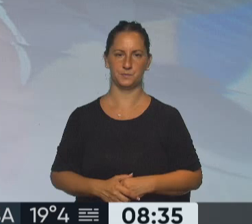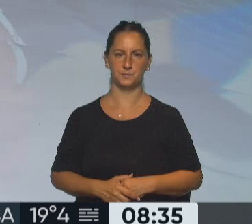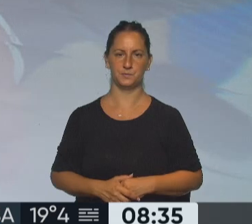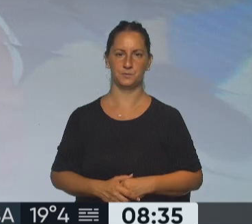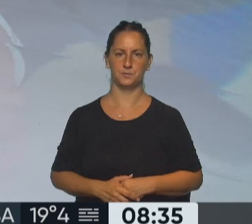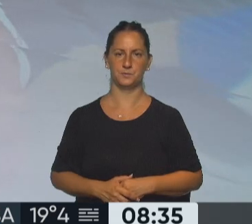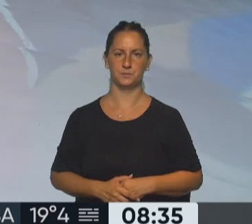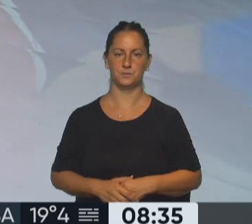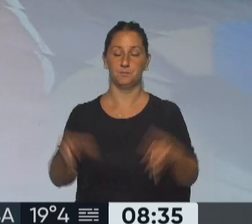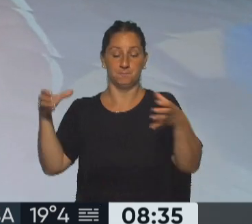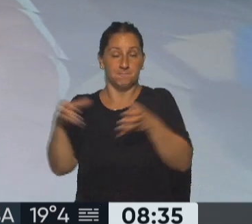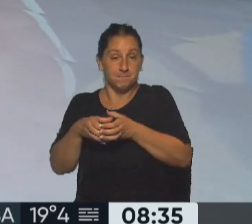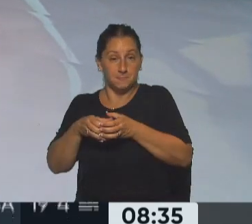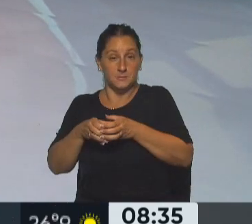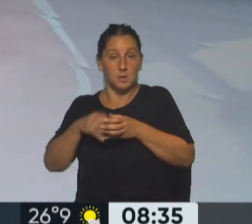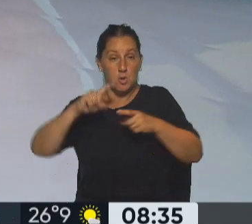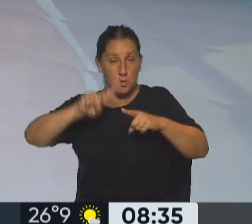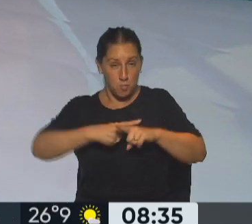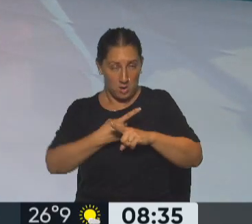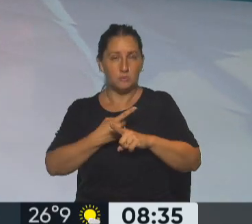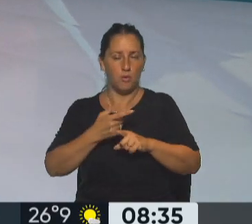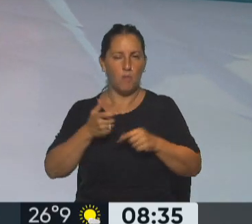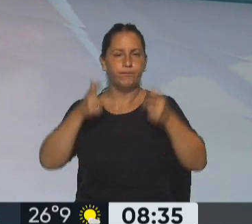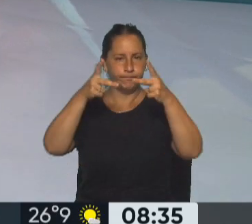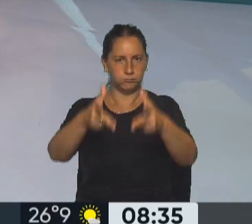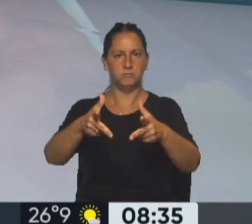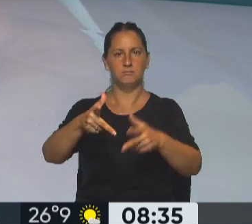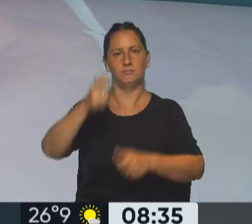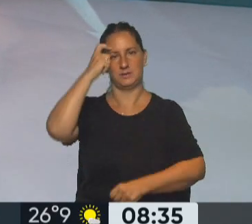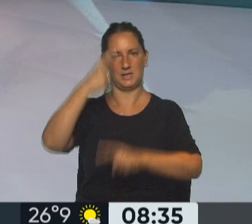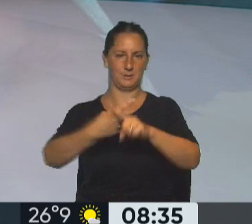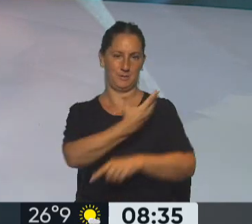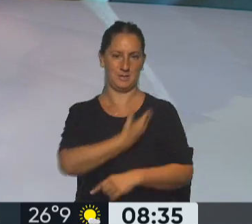En el arco político hubo expresiones, veros, sobre todo del expresidente Mauricio Macri.